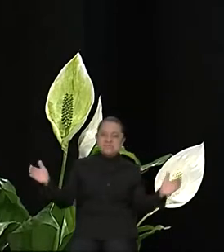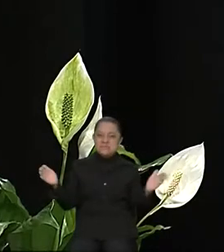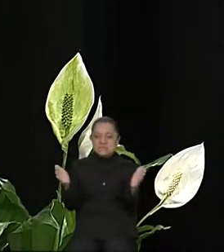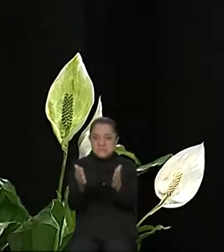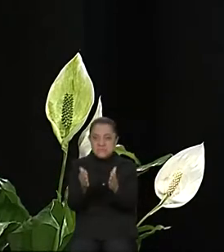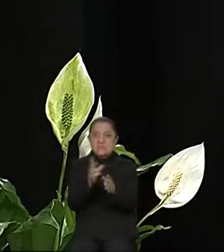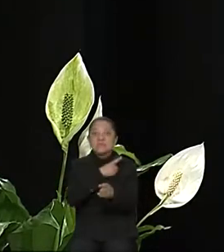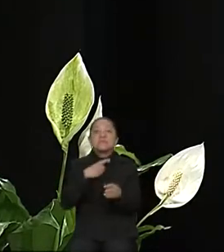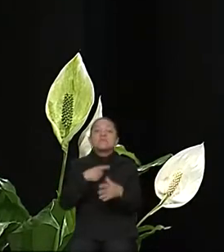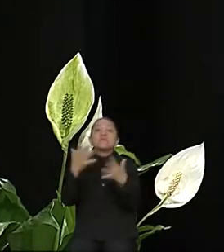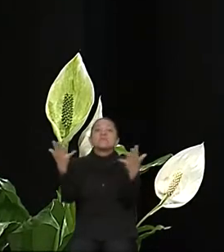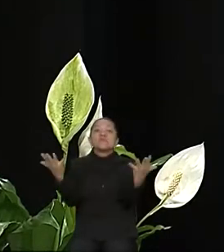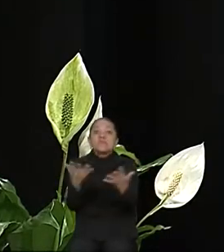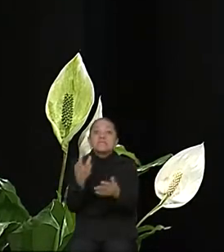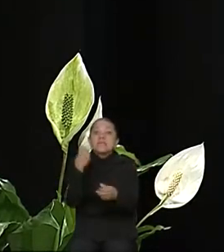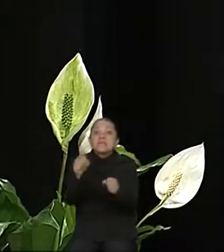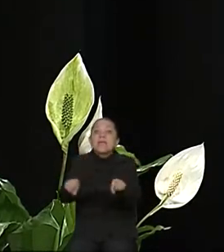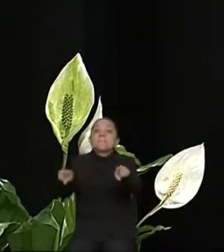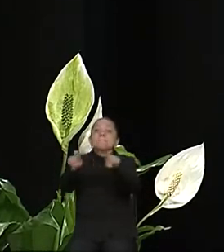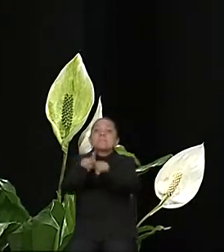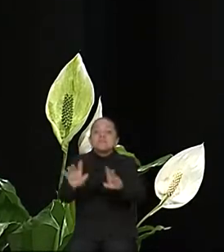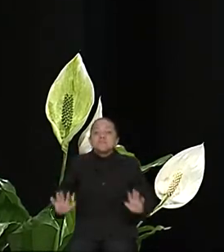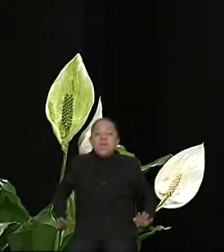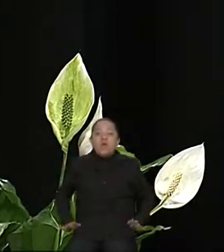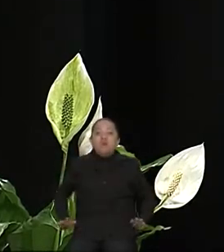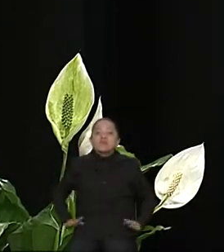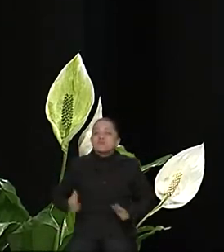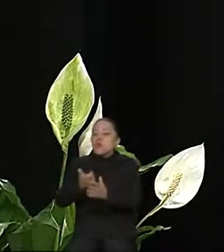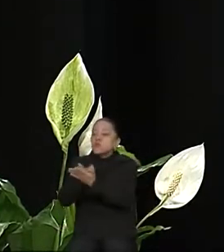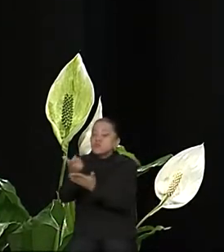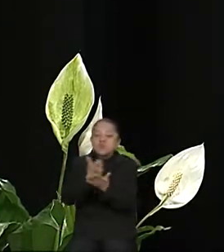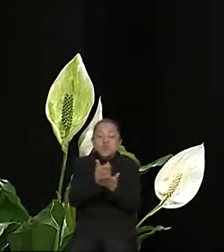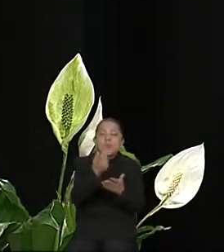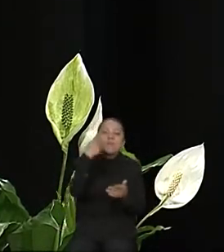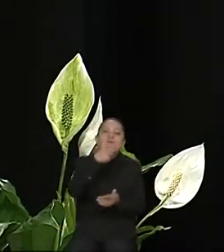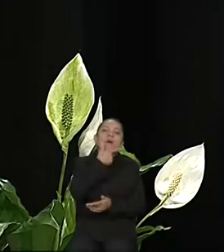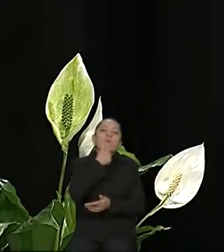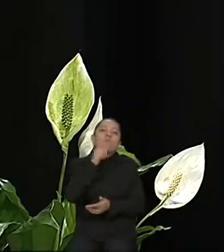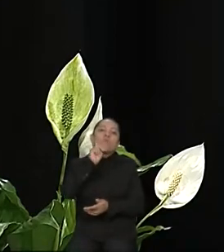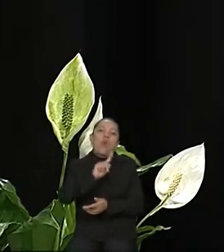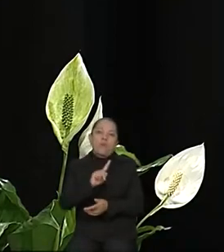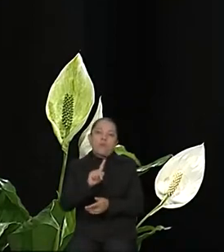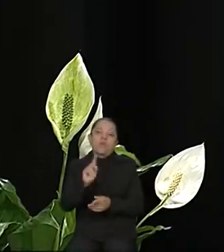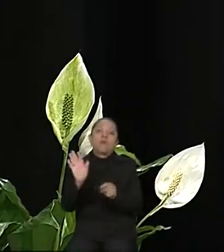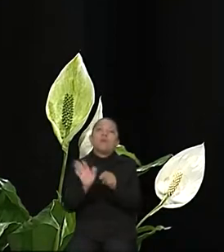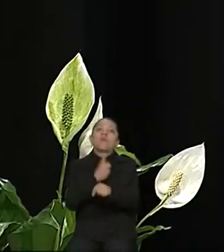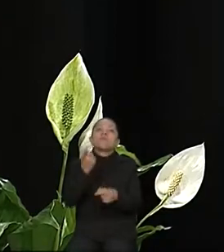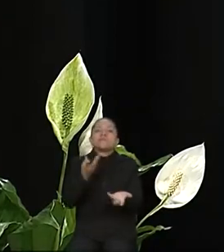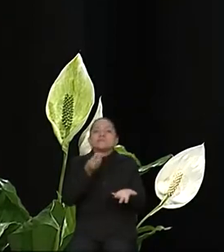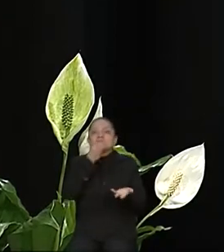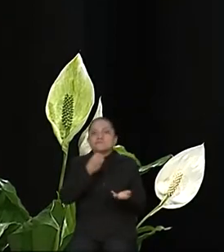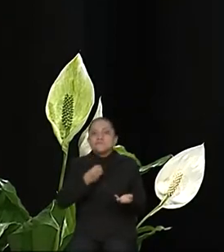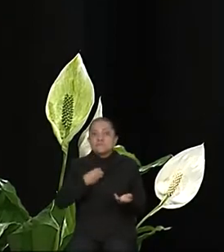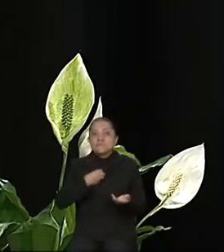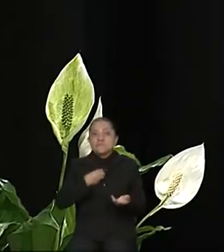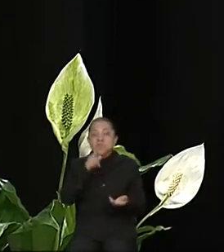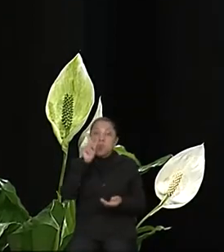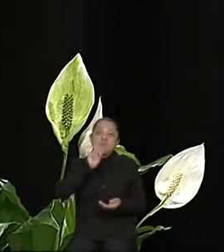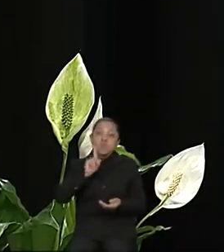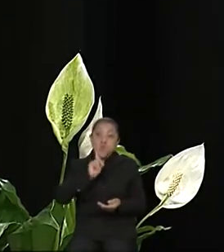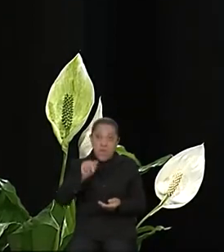mismas condiciones salariales entre los hombres y las mujeres porque desafortunadamente somos las mujeres las que